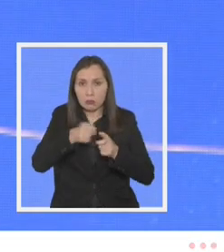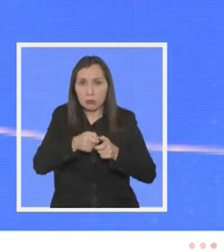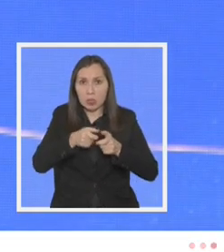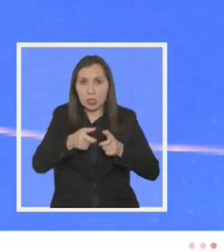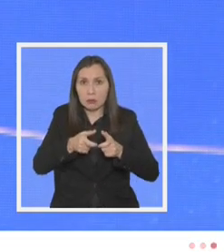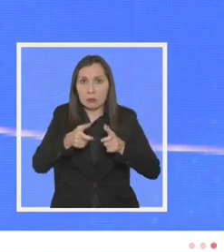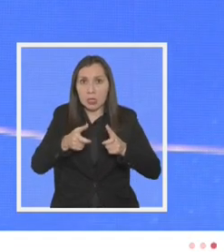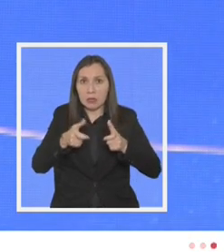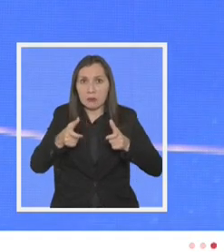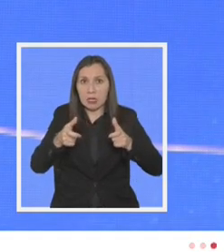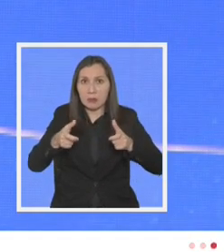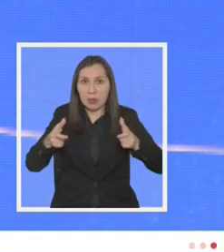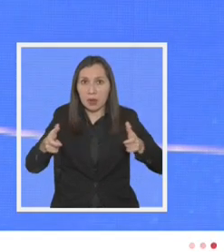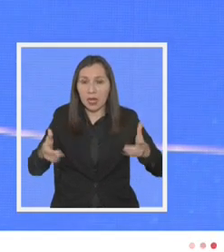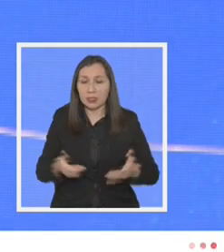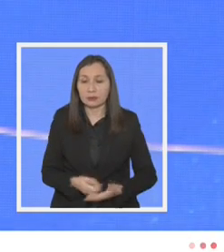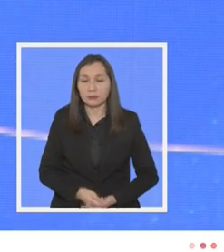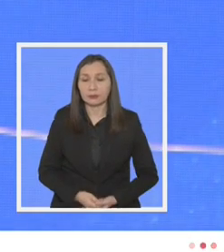avanzando